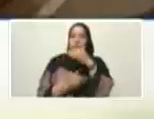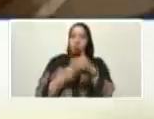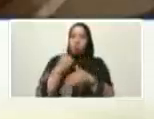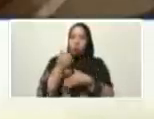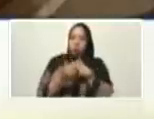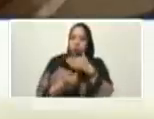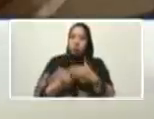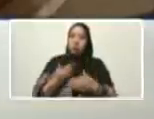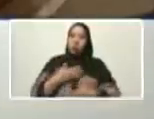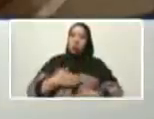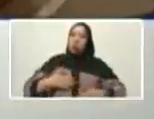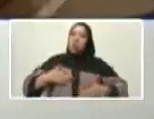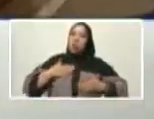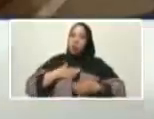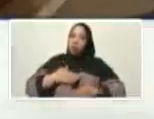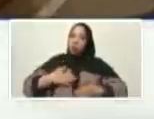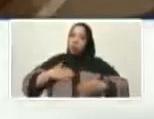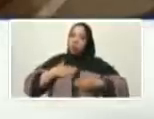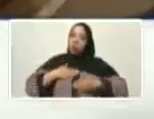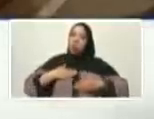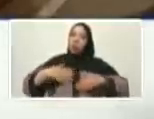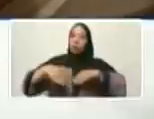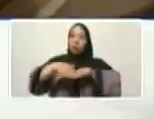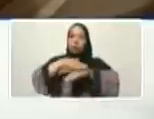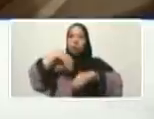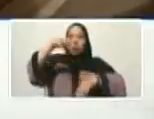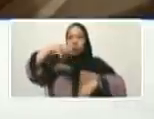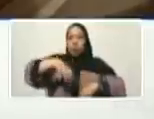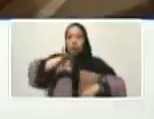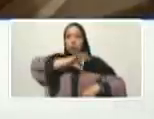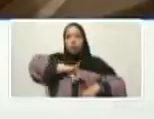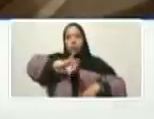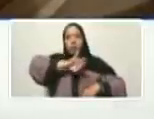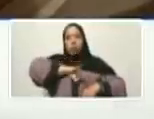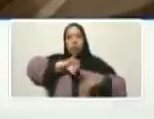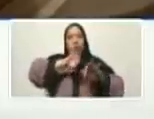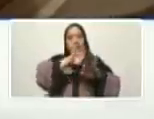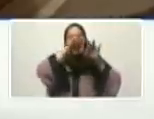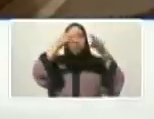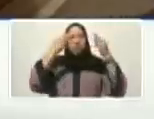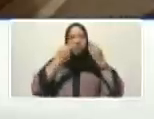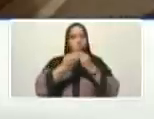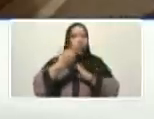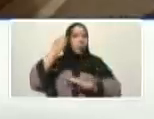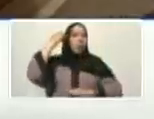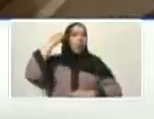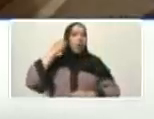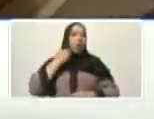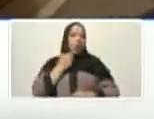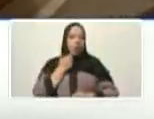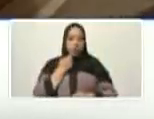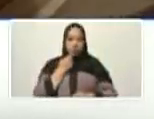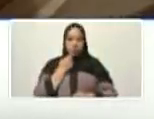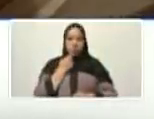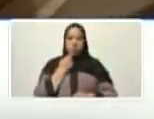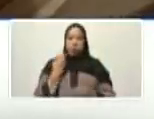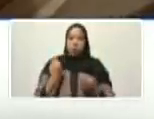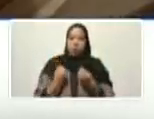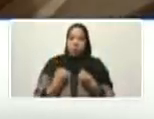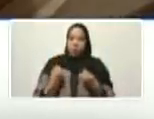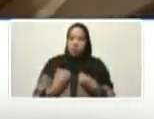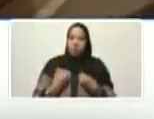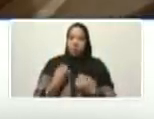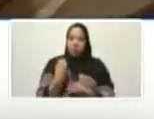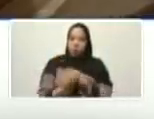de bienestar resucitando el estado de bienestar social bolivariano vivido y construido por nuestro comandante